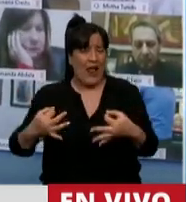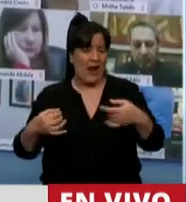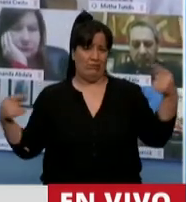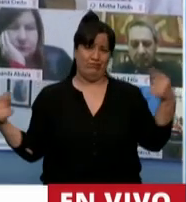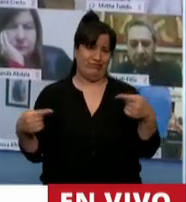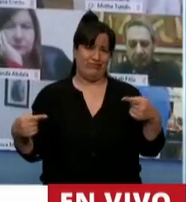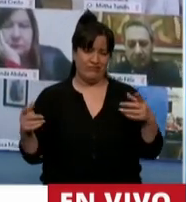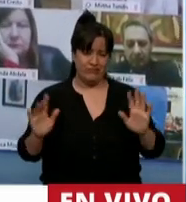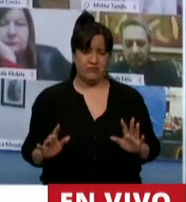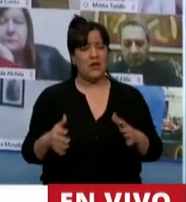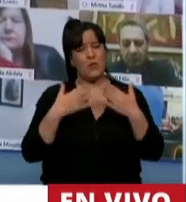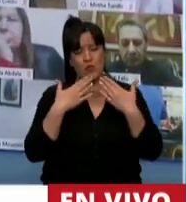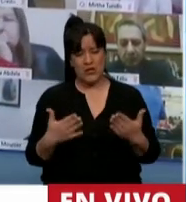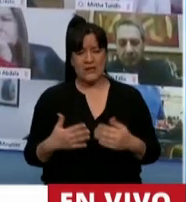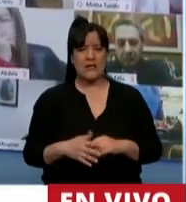gracias